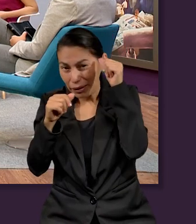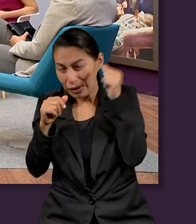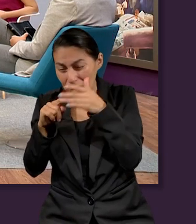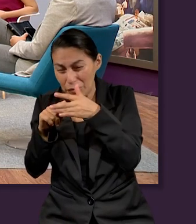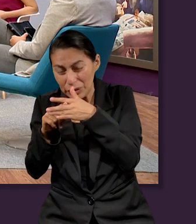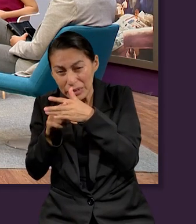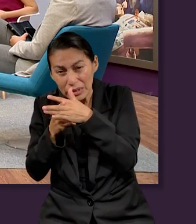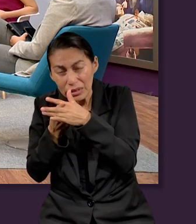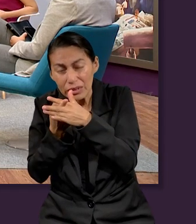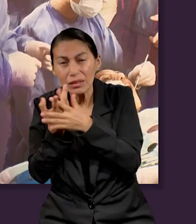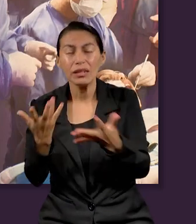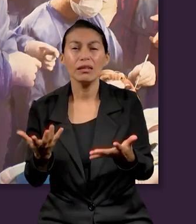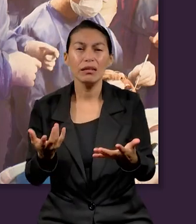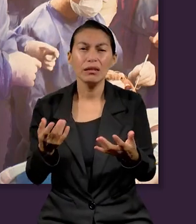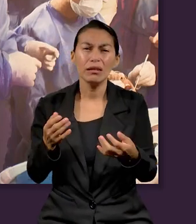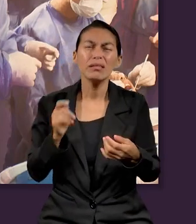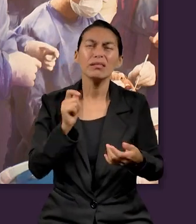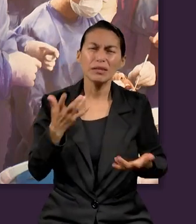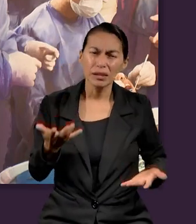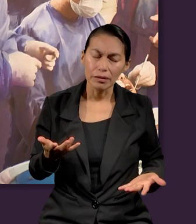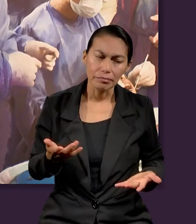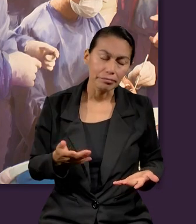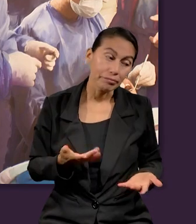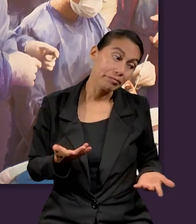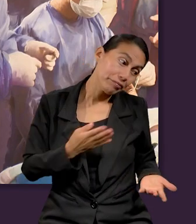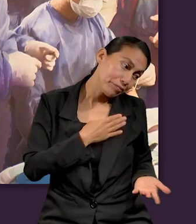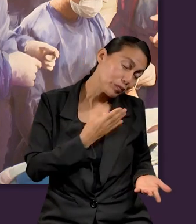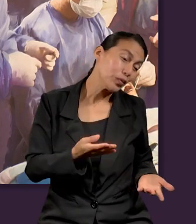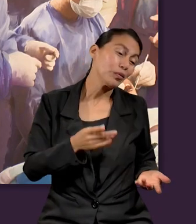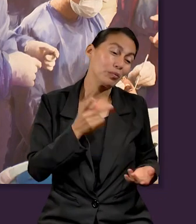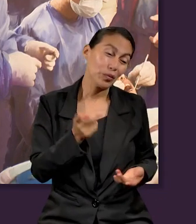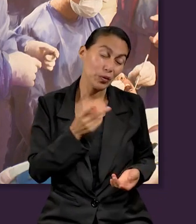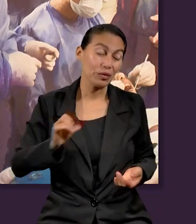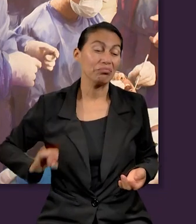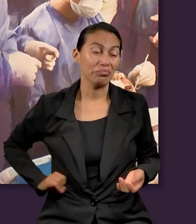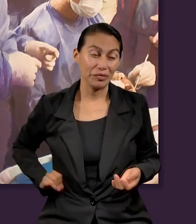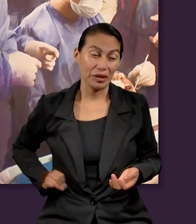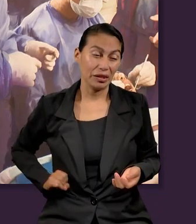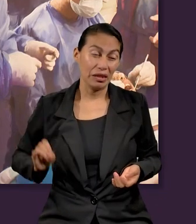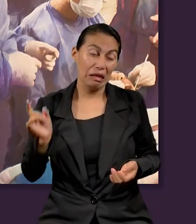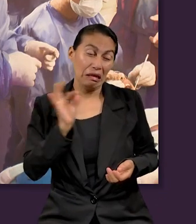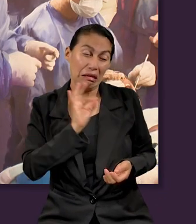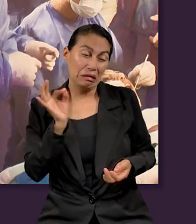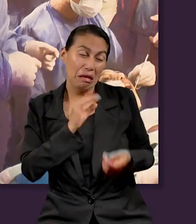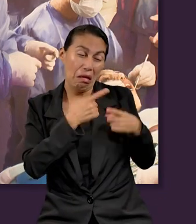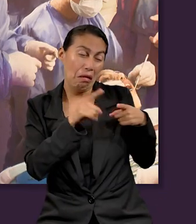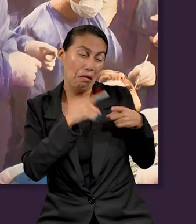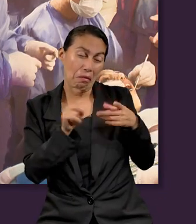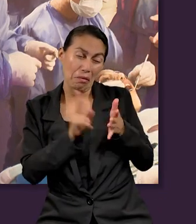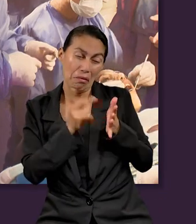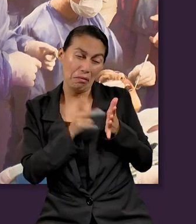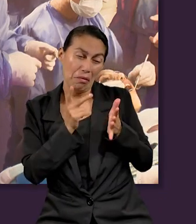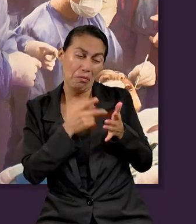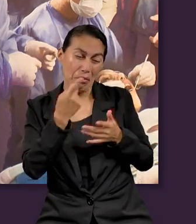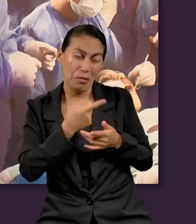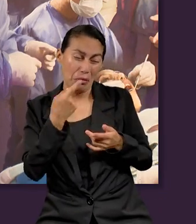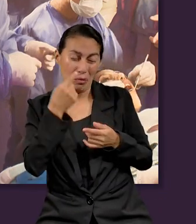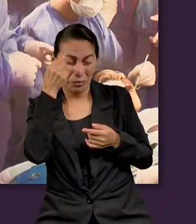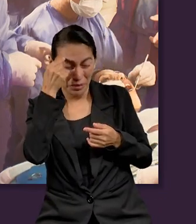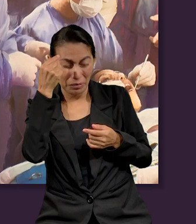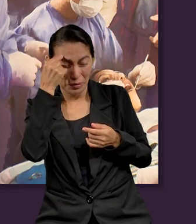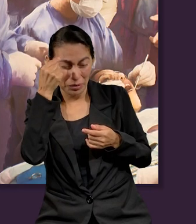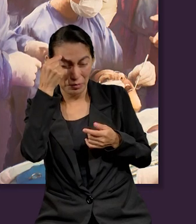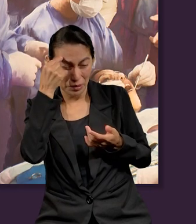pecado? Bueno, es una pregunta interesante, ¿verdad? Yo creo que más de una vez nos hemos preguntado esto, pero